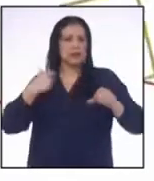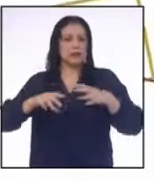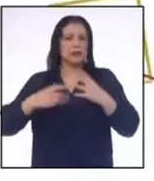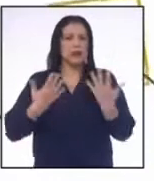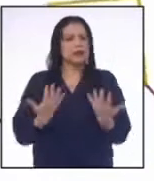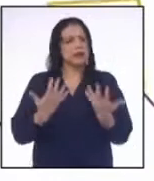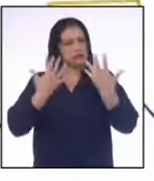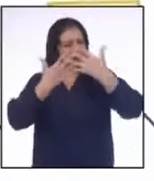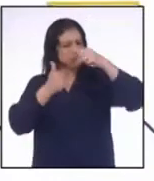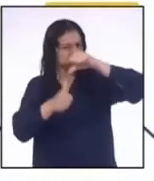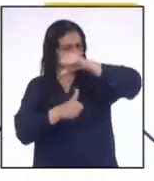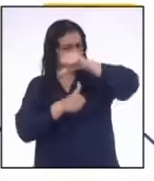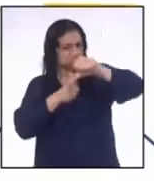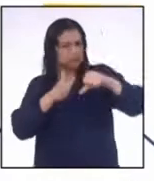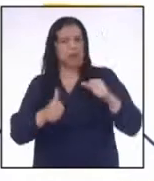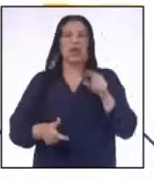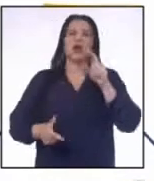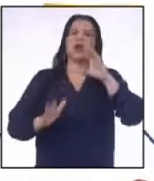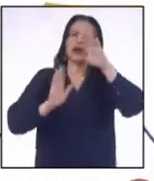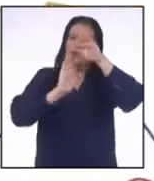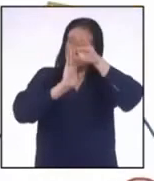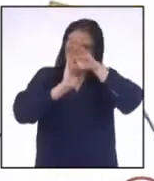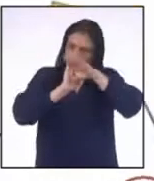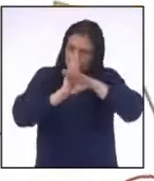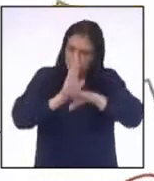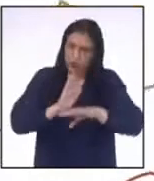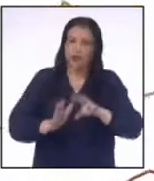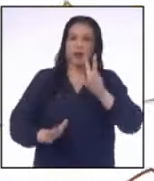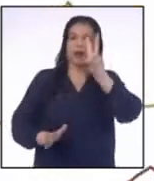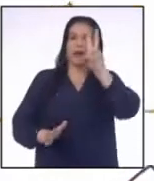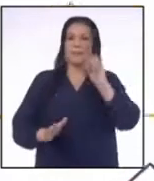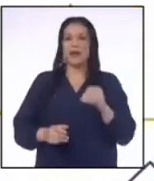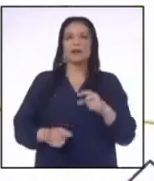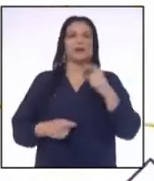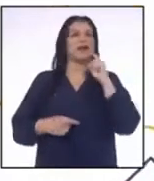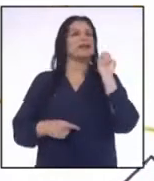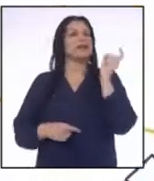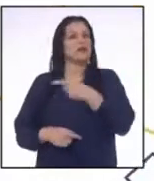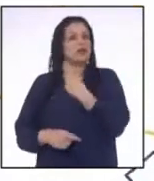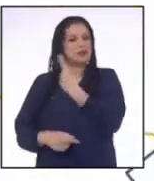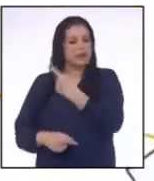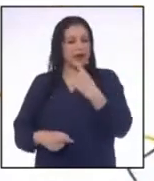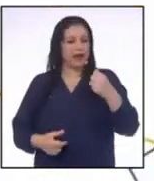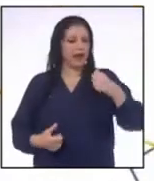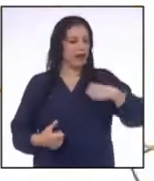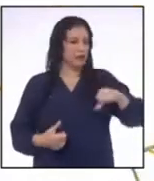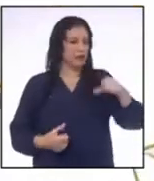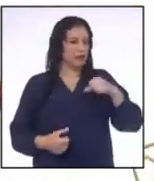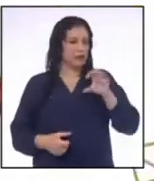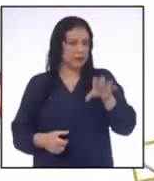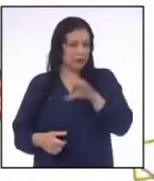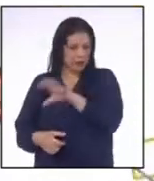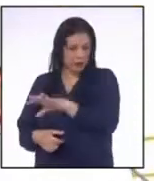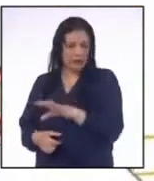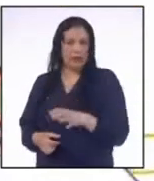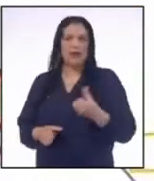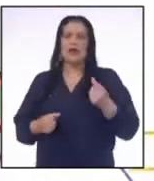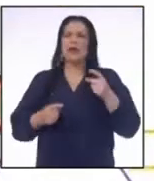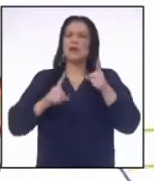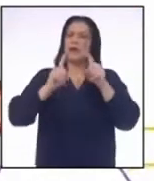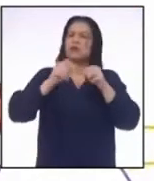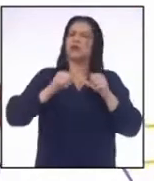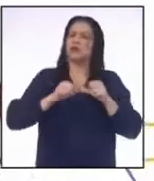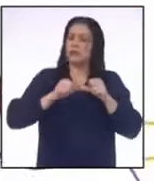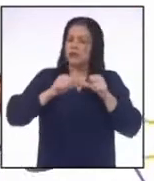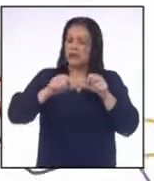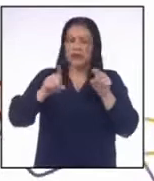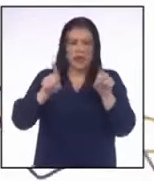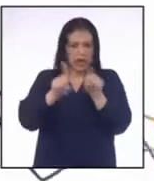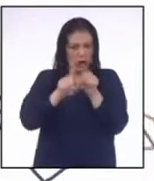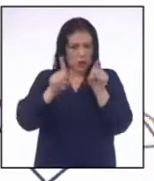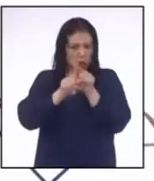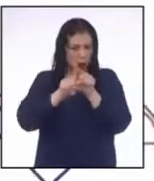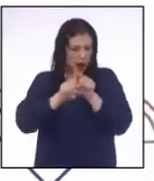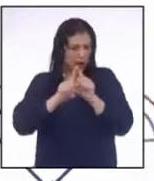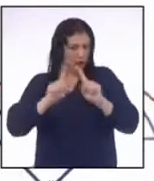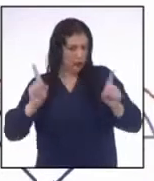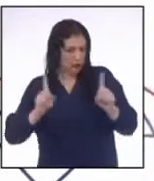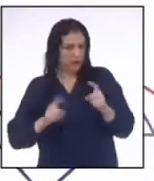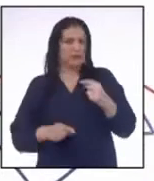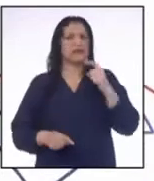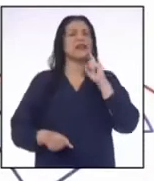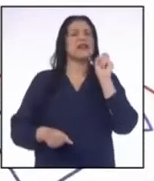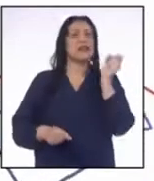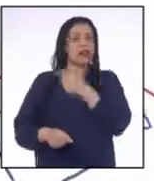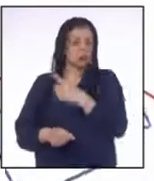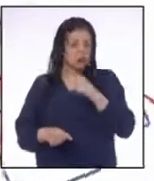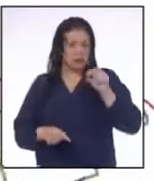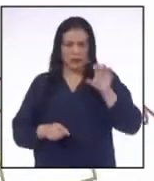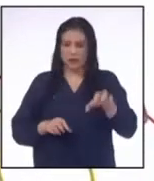de integración Con lo que disminuyeron en 20 Las denuncias en cada municipio ¿Se mantiene la misma diferencia entre la cantidad de denuncias